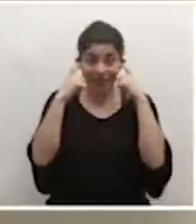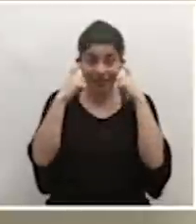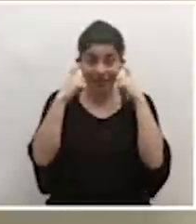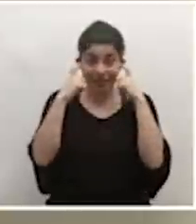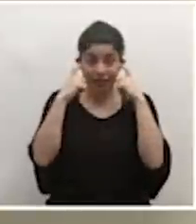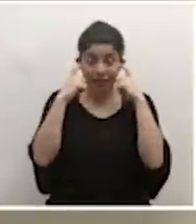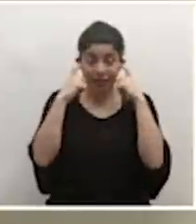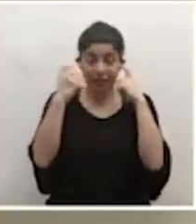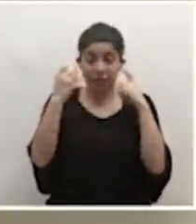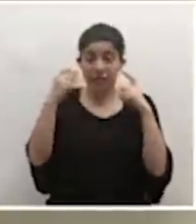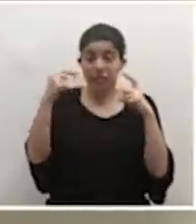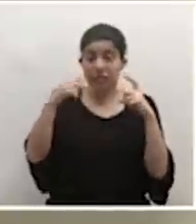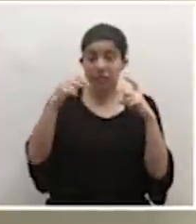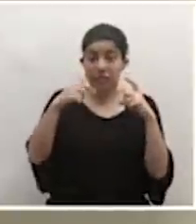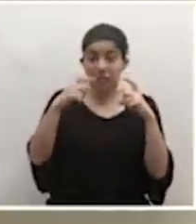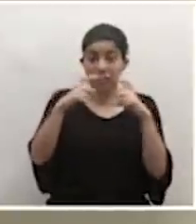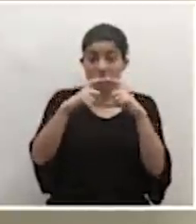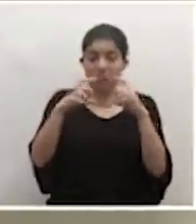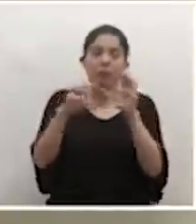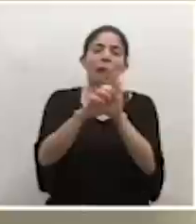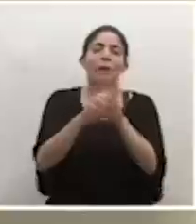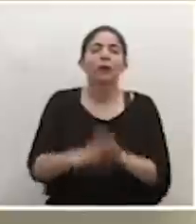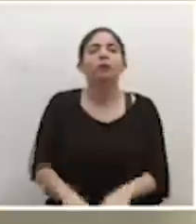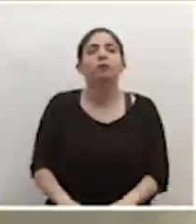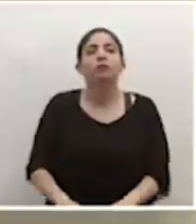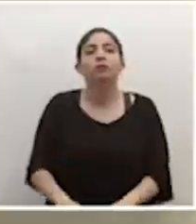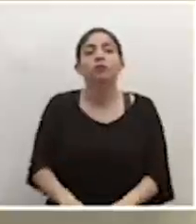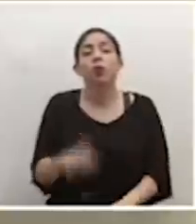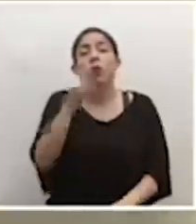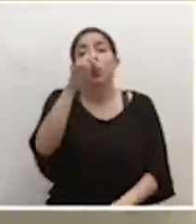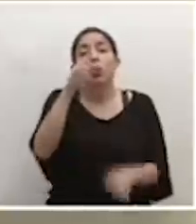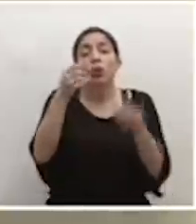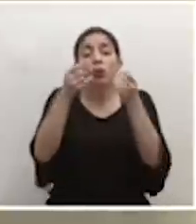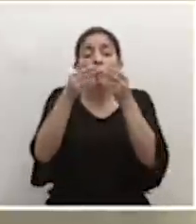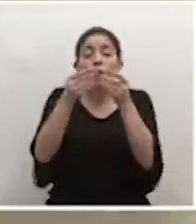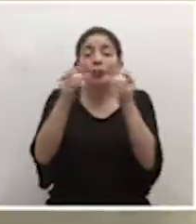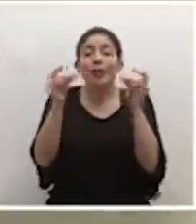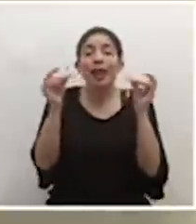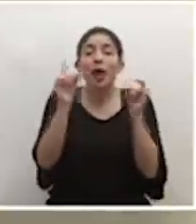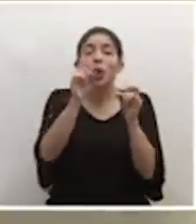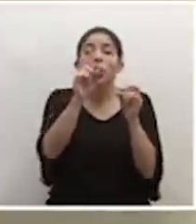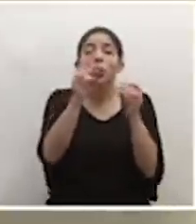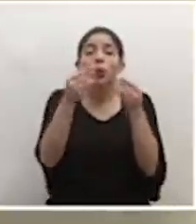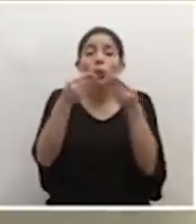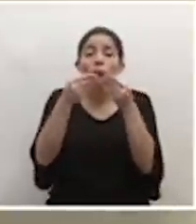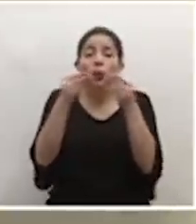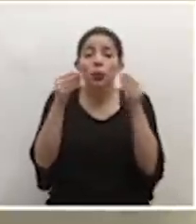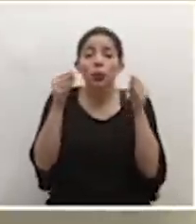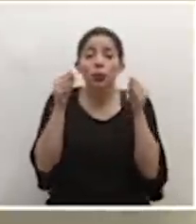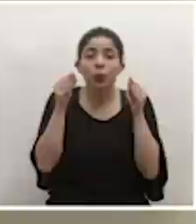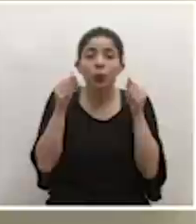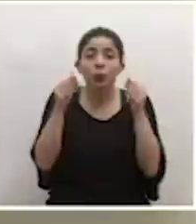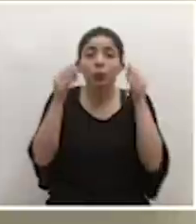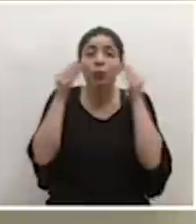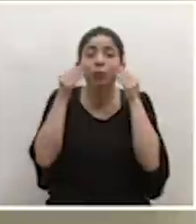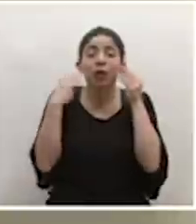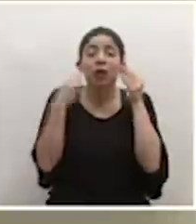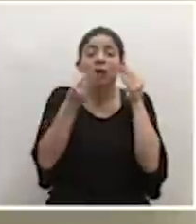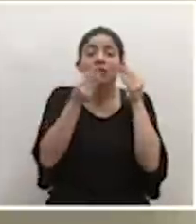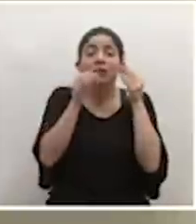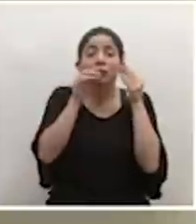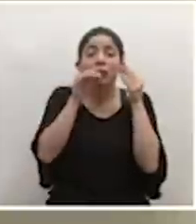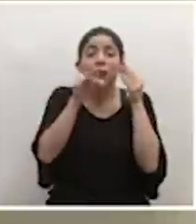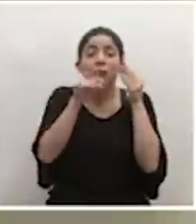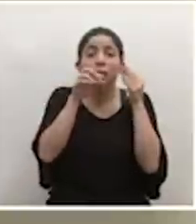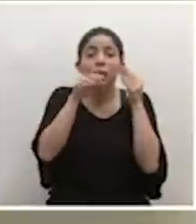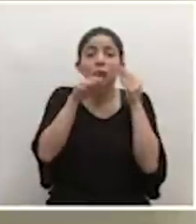tiene… o sea, por ejemplo, que solamente tenga una capa y que esa capa justamente permite que toda la saliva, todas las